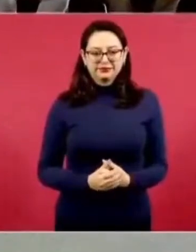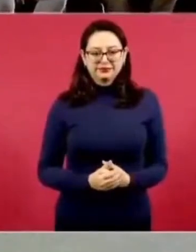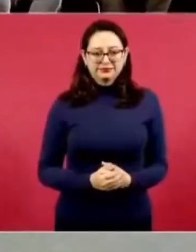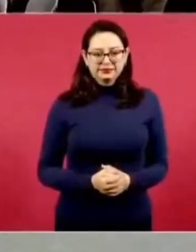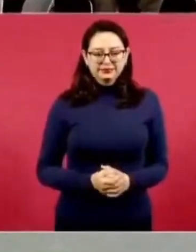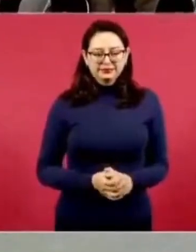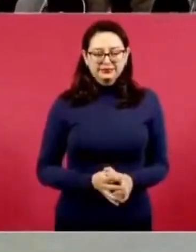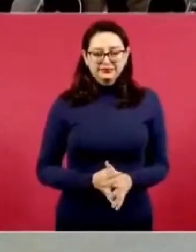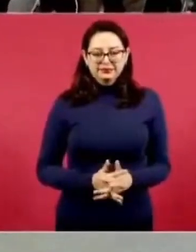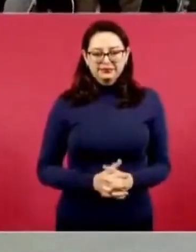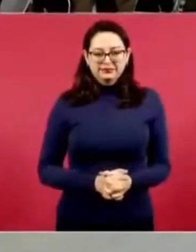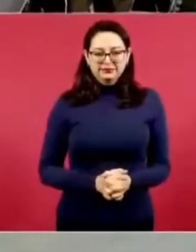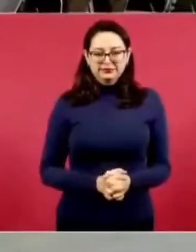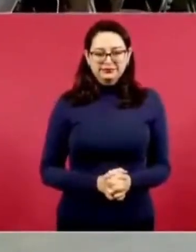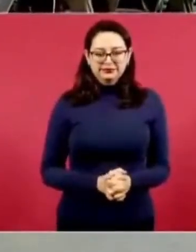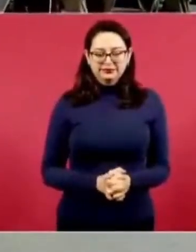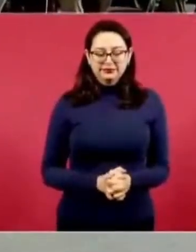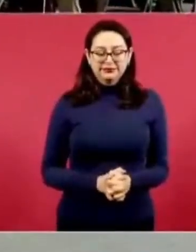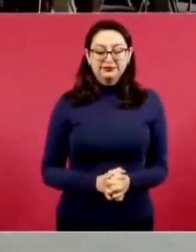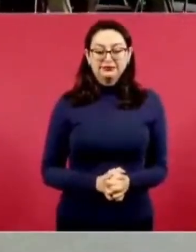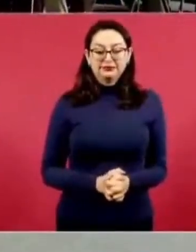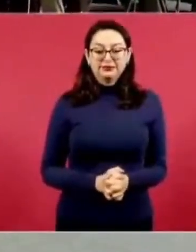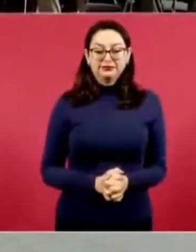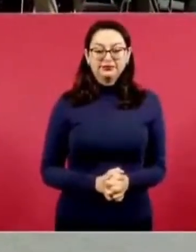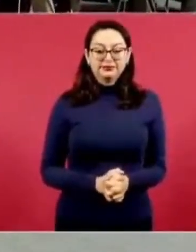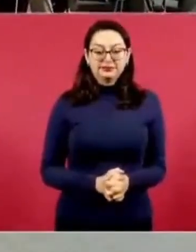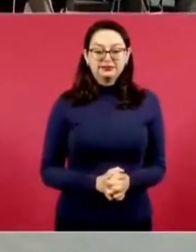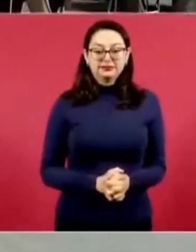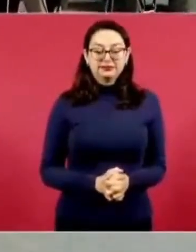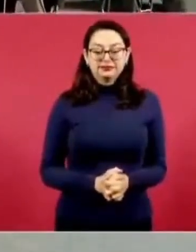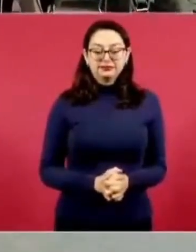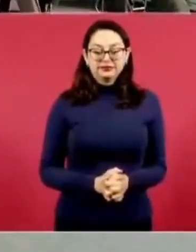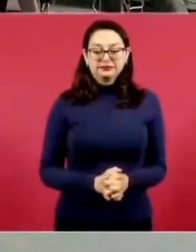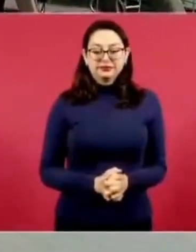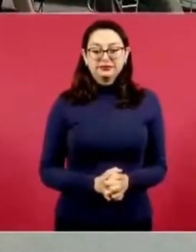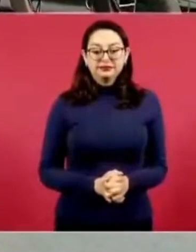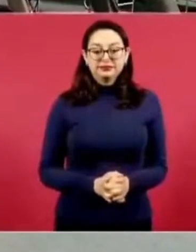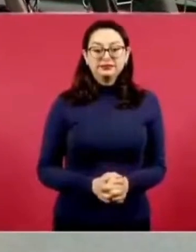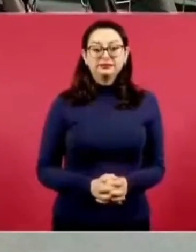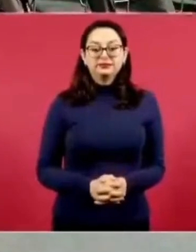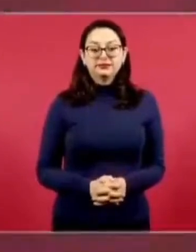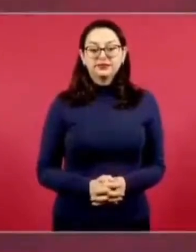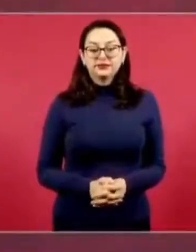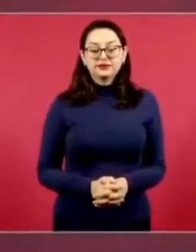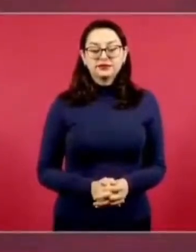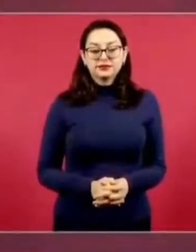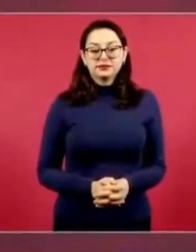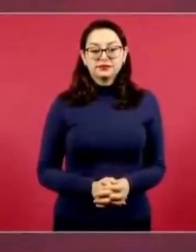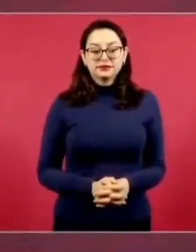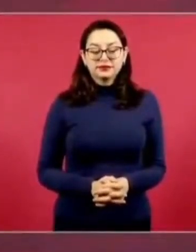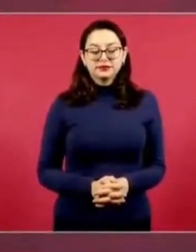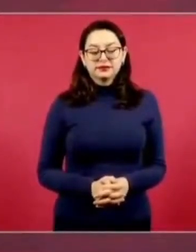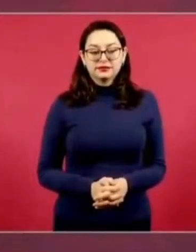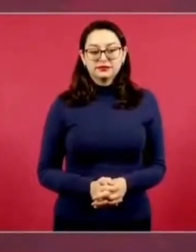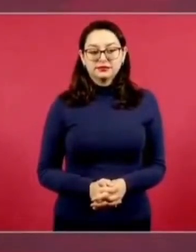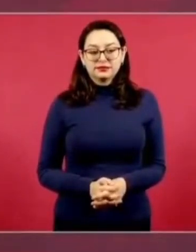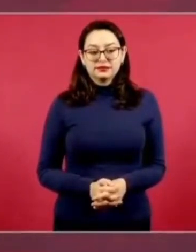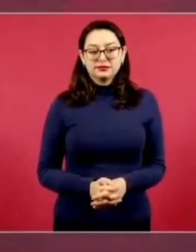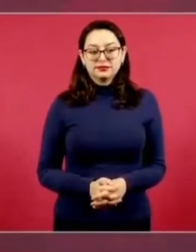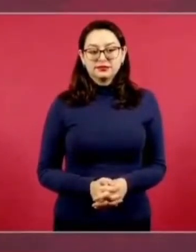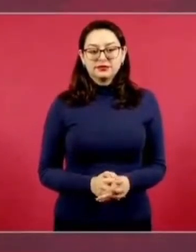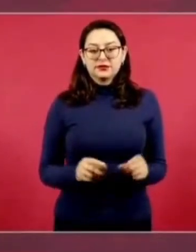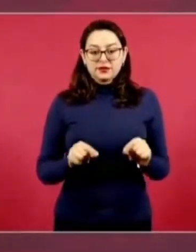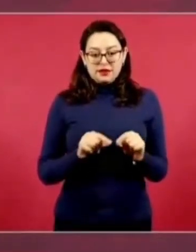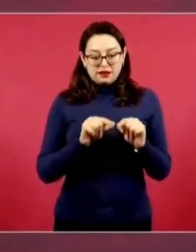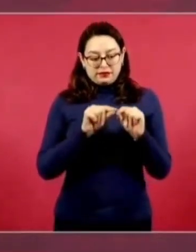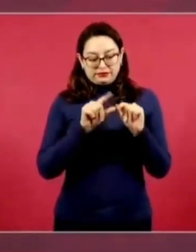Y los presidentes más ricos de la historia de